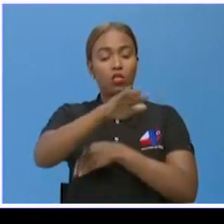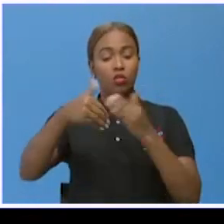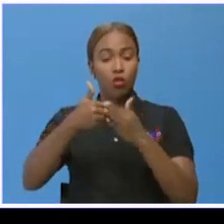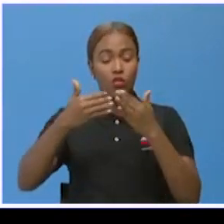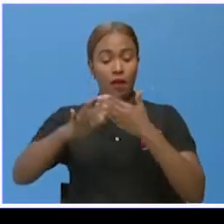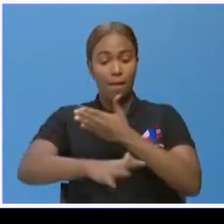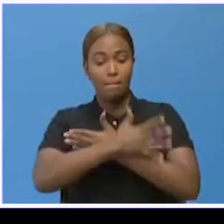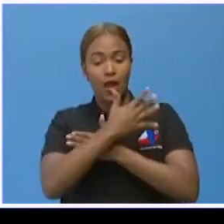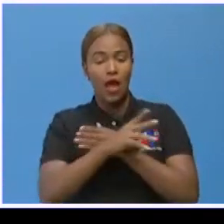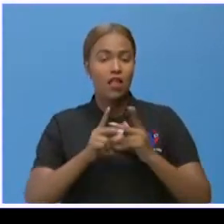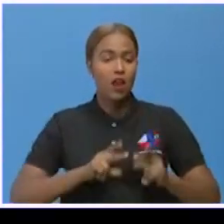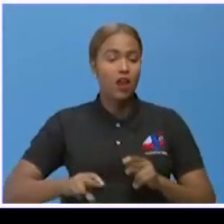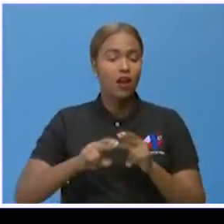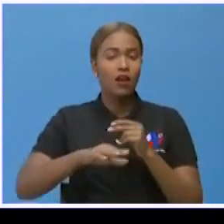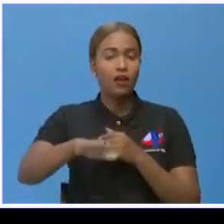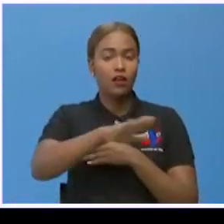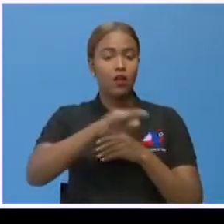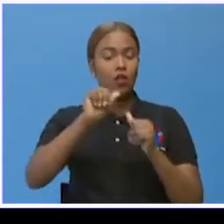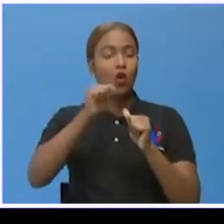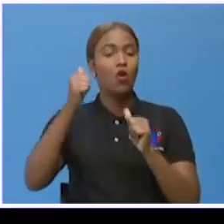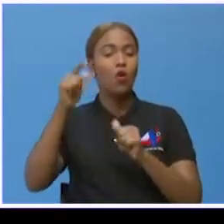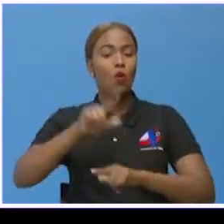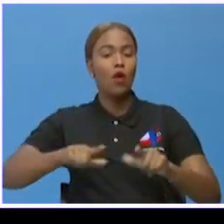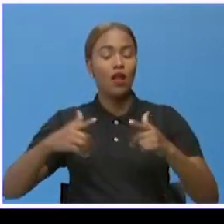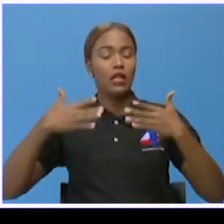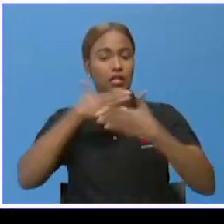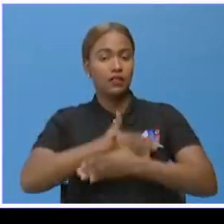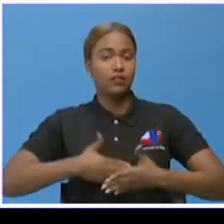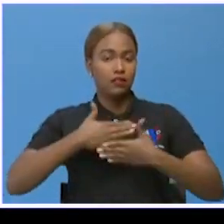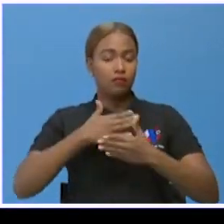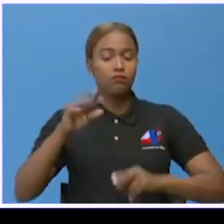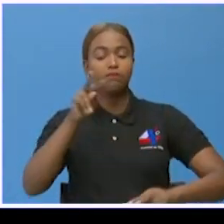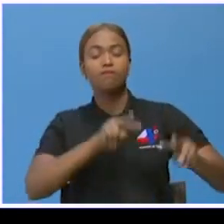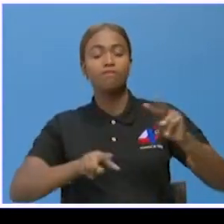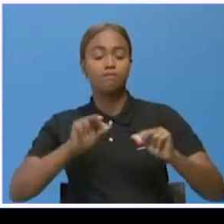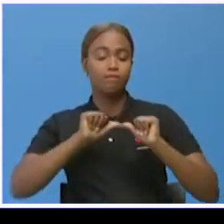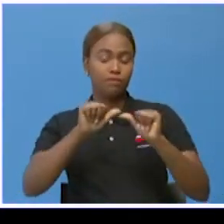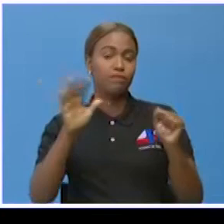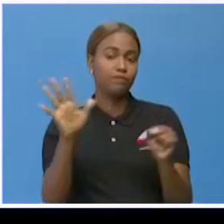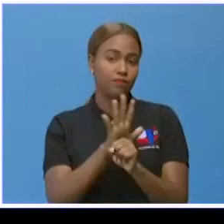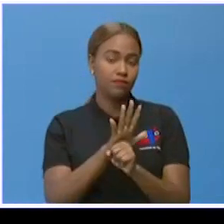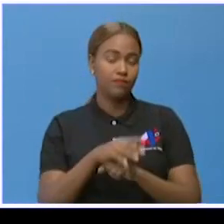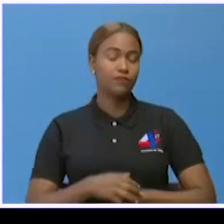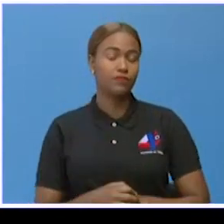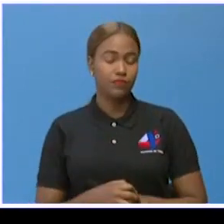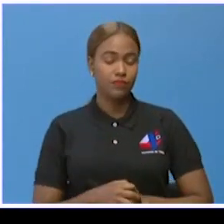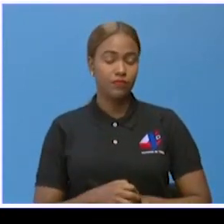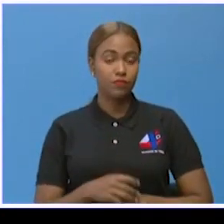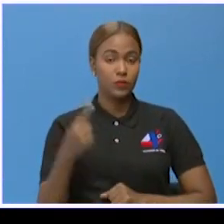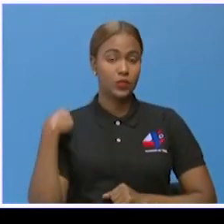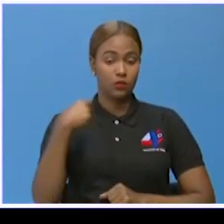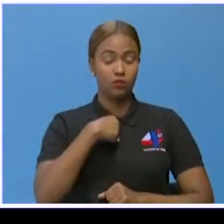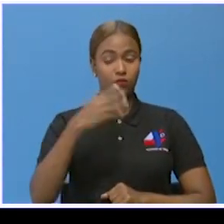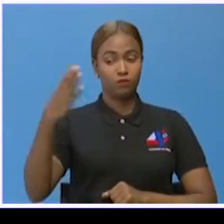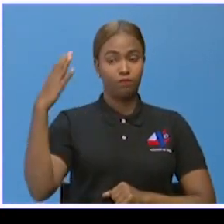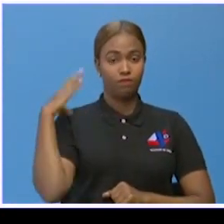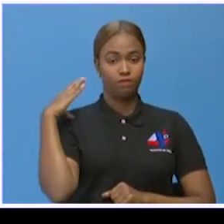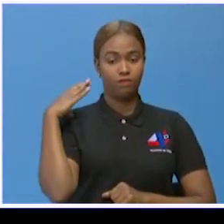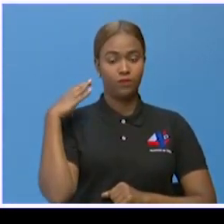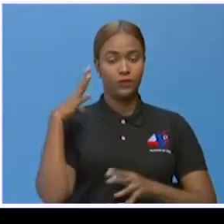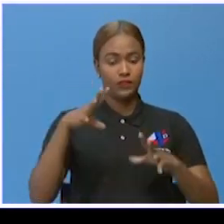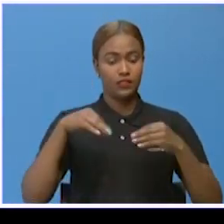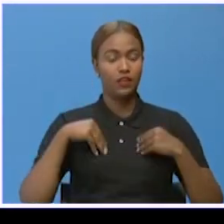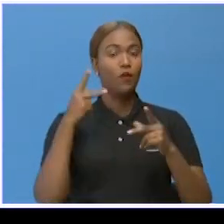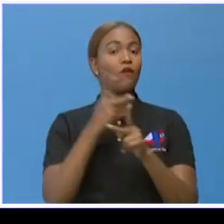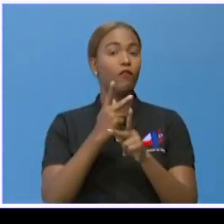balneario y playas y otros lugares de diversión la vigilancia total. Nosotros nos comprometemos a cuidar a la